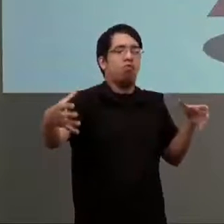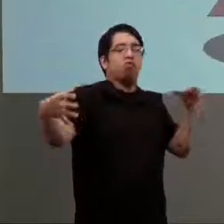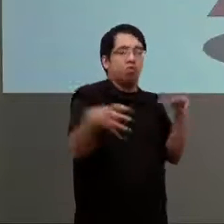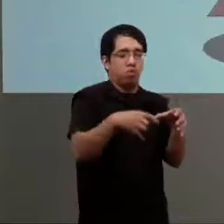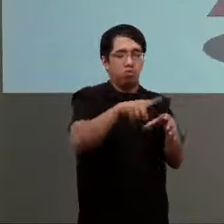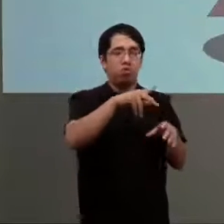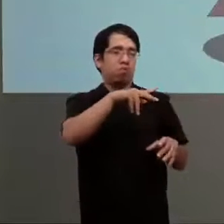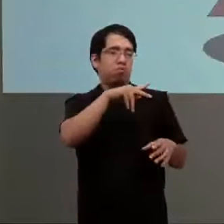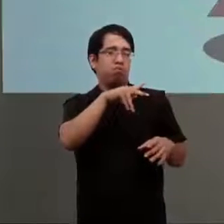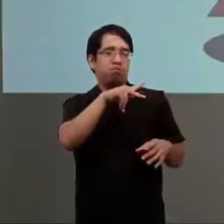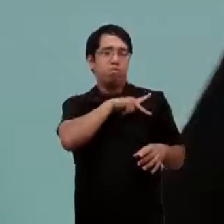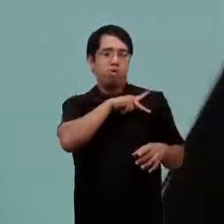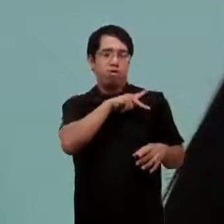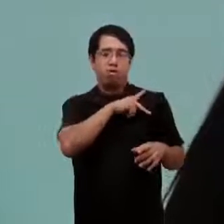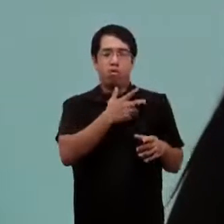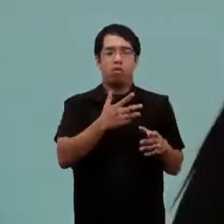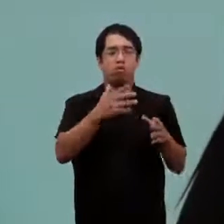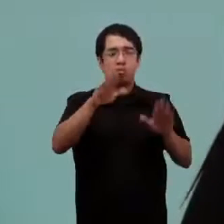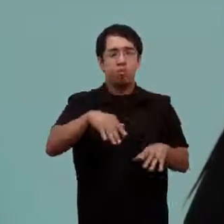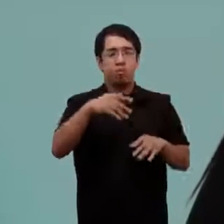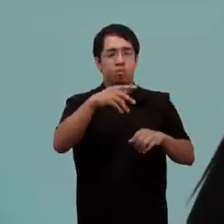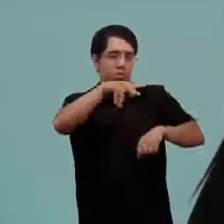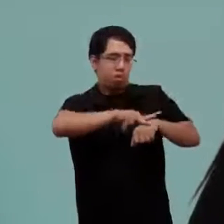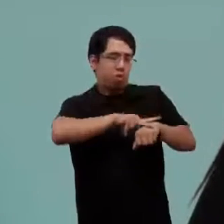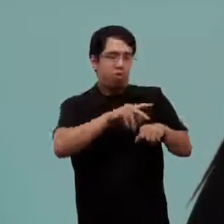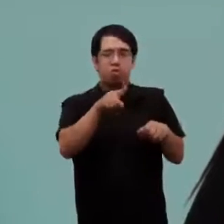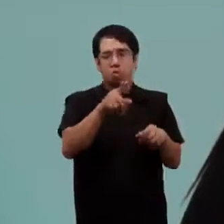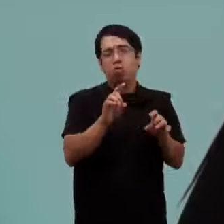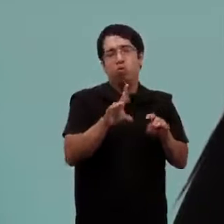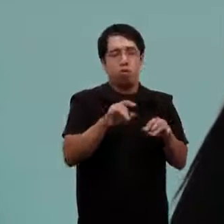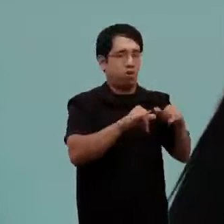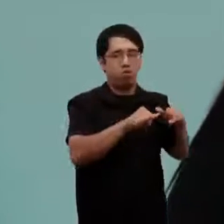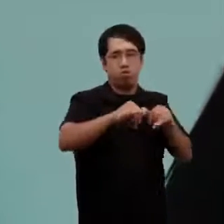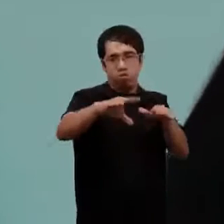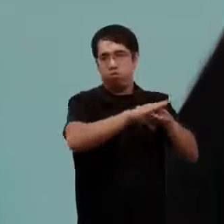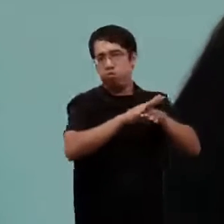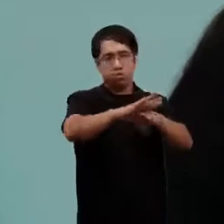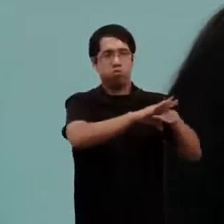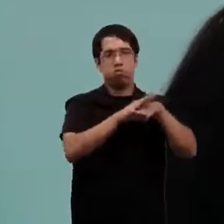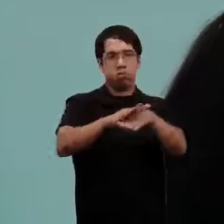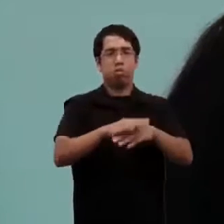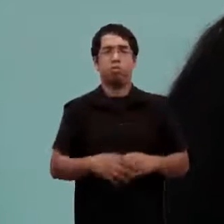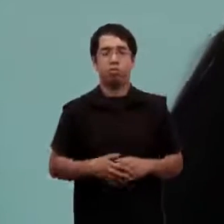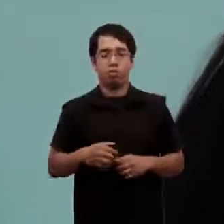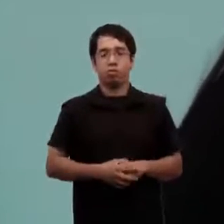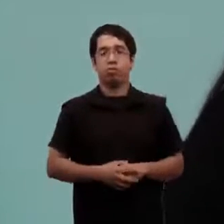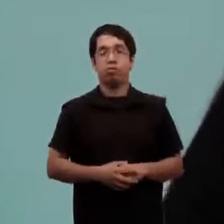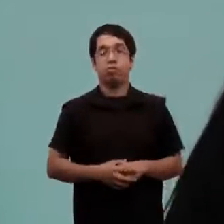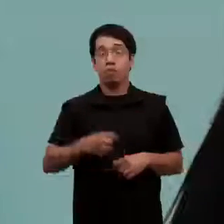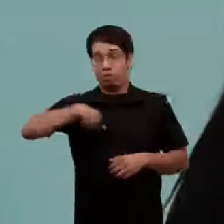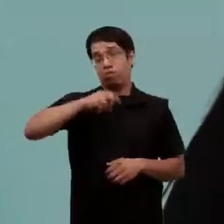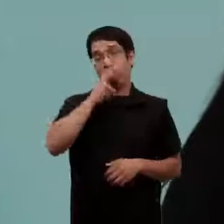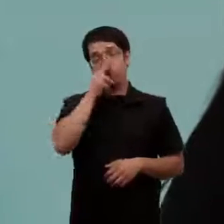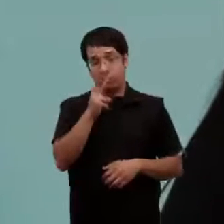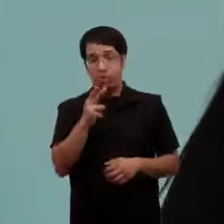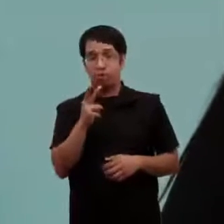ahí también el tema de poder visibilizarlo desde lo que puede desde la capacidad y yo